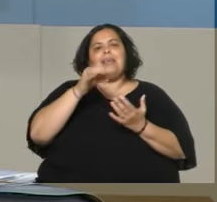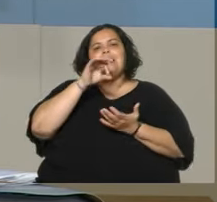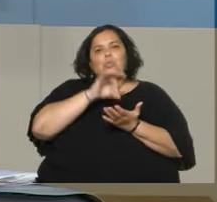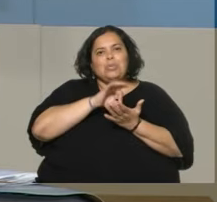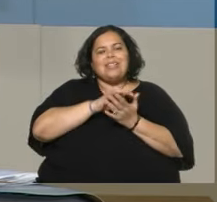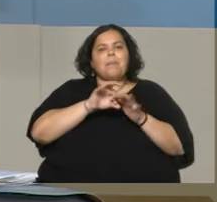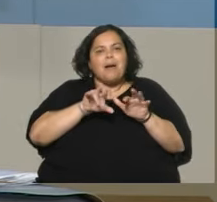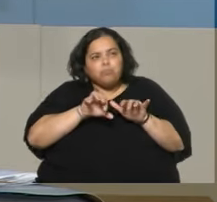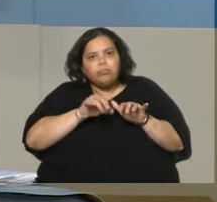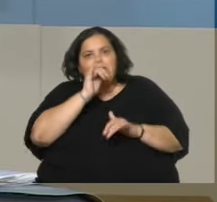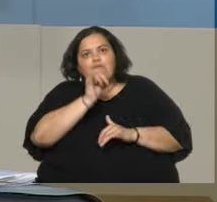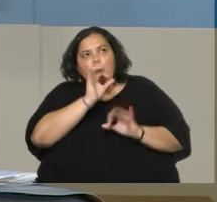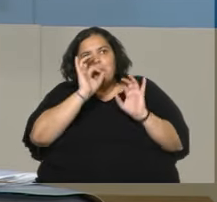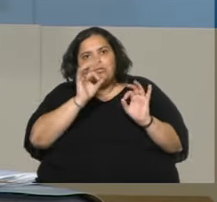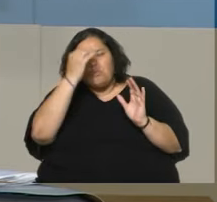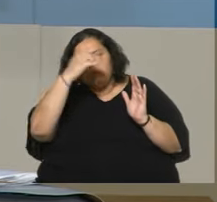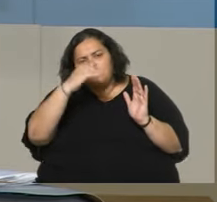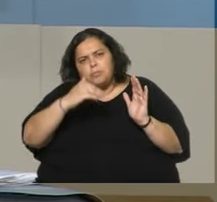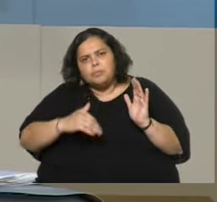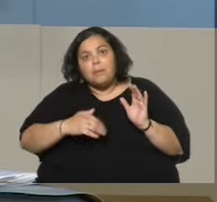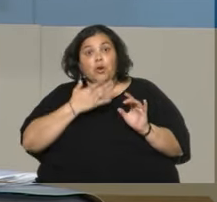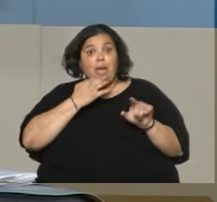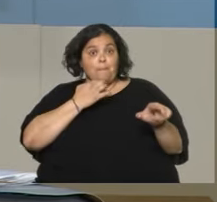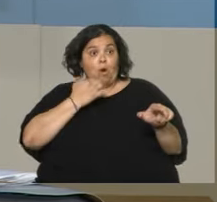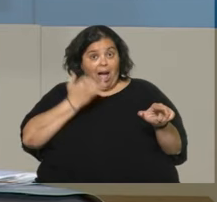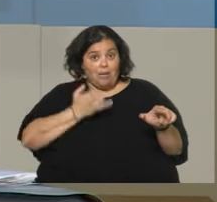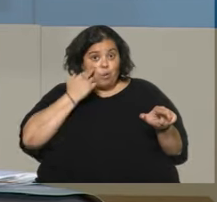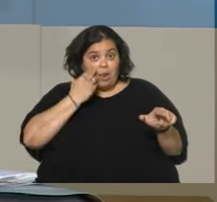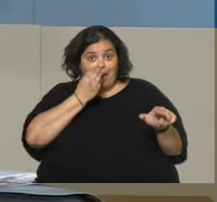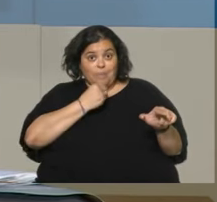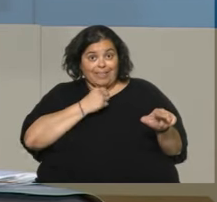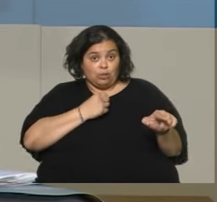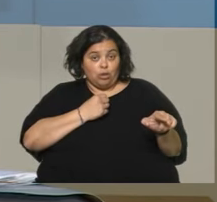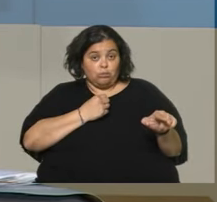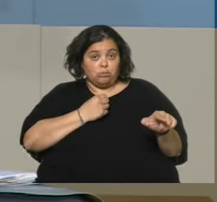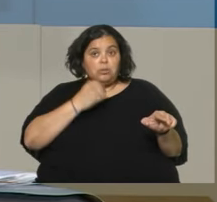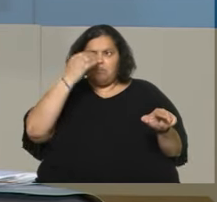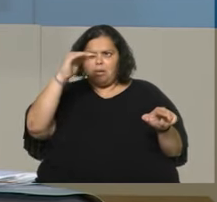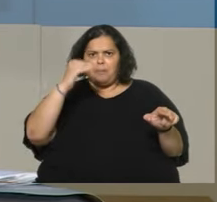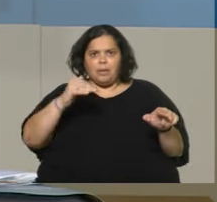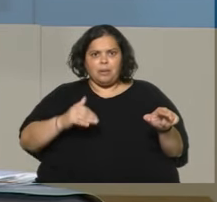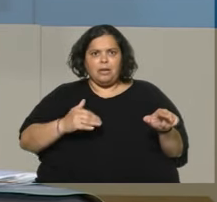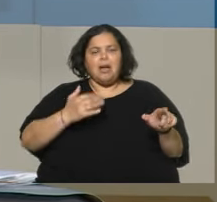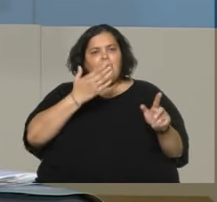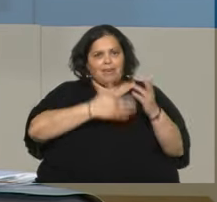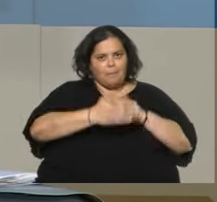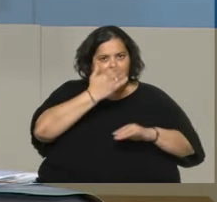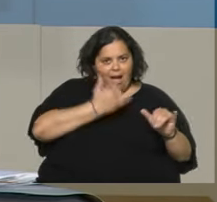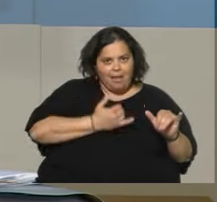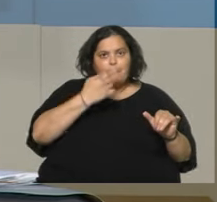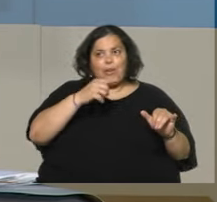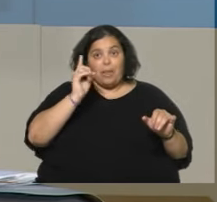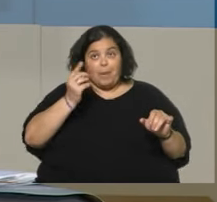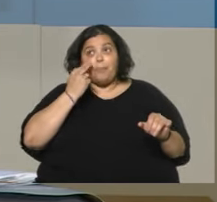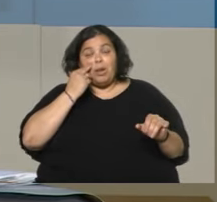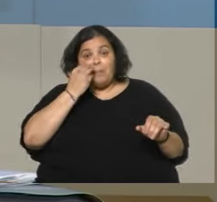si ese niño tiene temas de seguridad alimentaria? Porque hoy tenemos los dos problemas, y por eso el tema del etiquetado es importante, pero acuérdense que tenemos también el